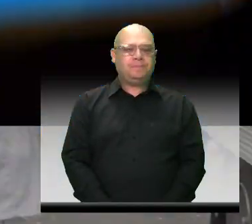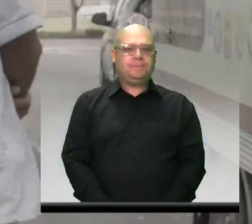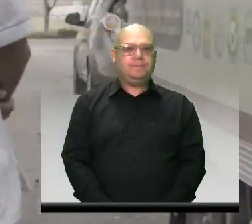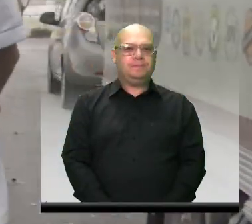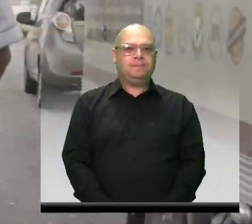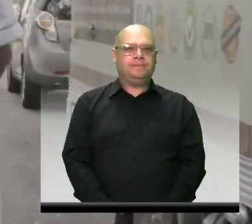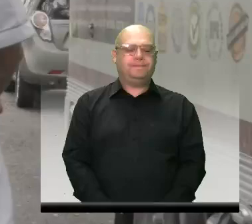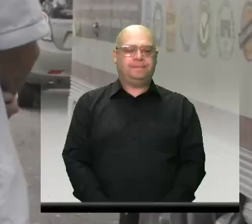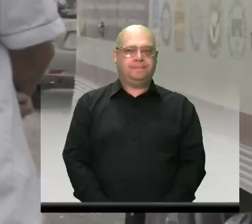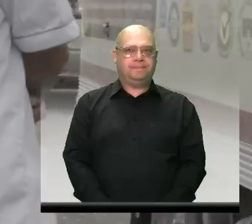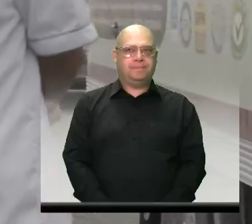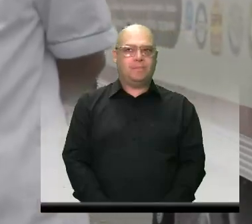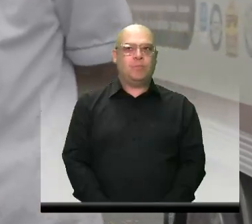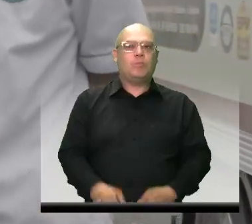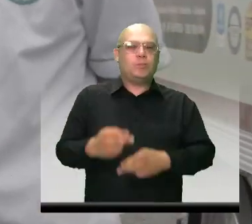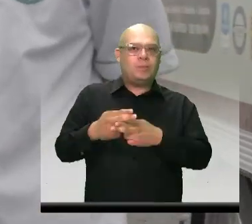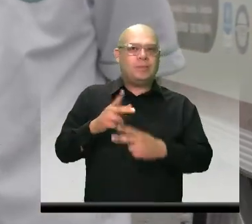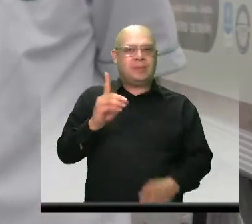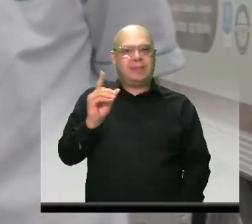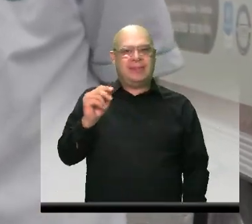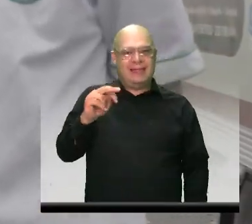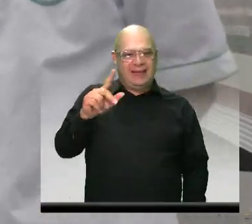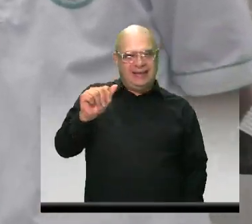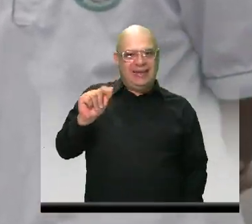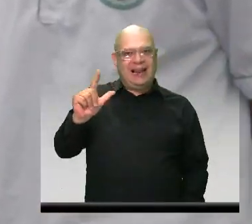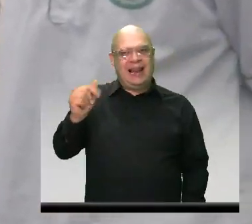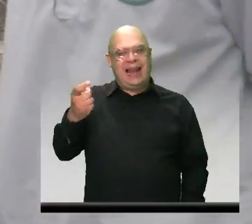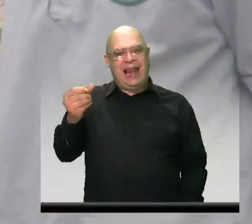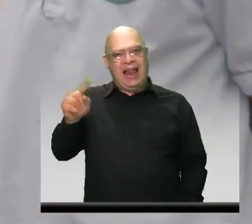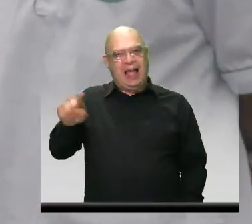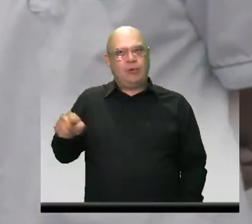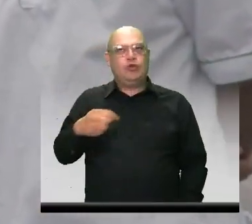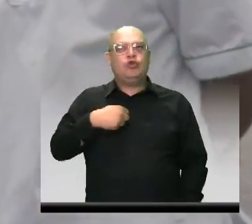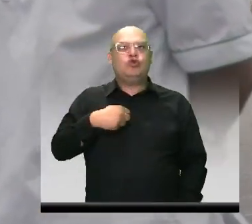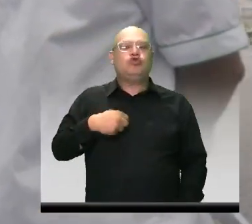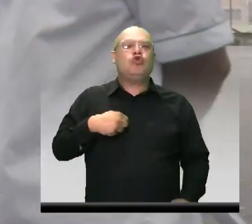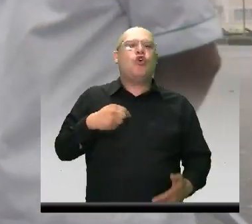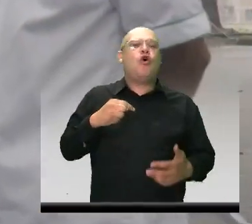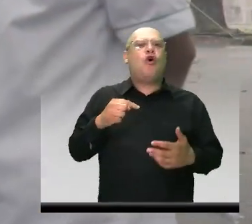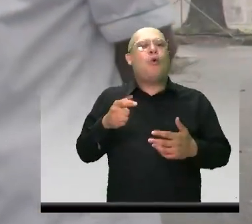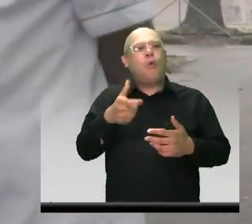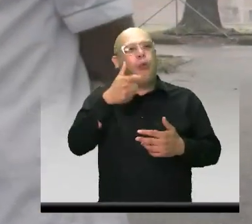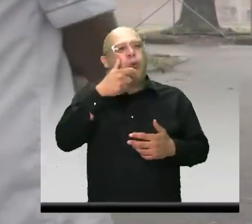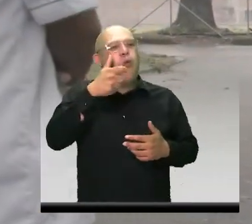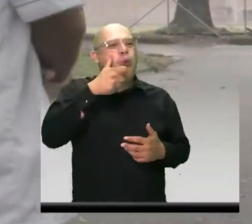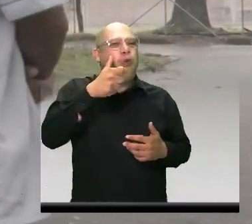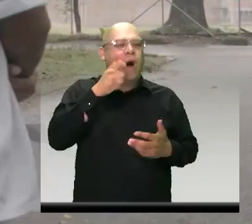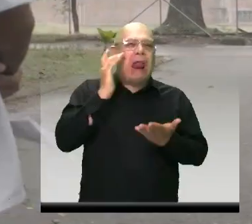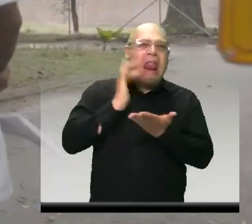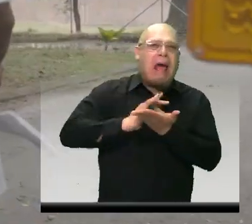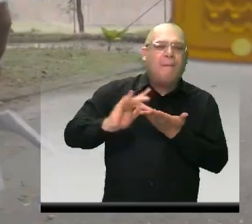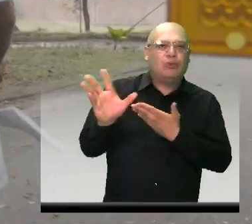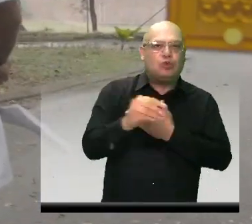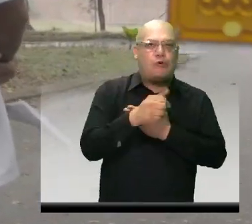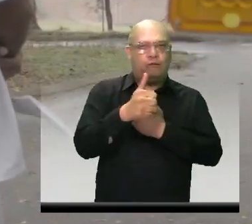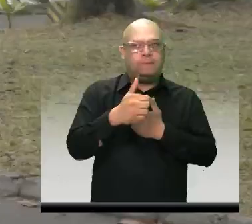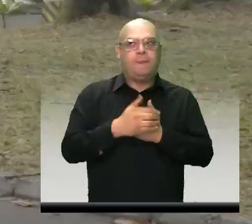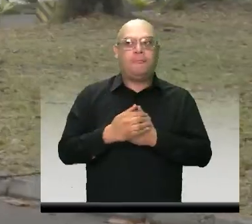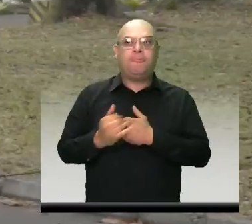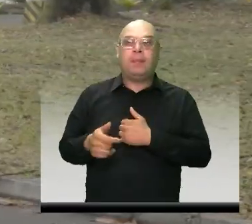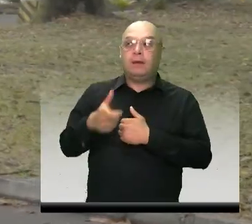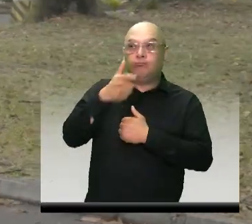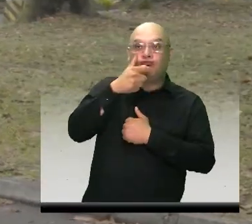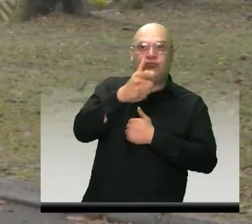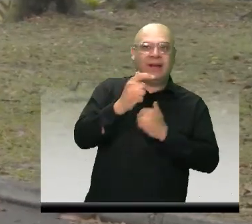Mi nombre es Daniela Lagos, soy inspectora de Sanidad. En estos momentos vamos a inspeccionar el vehículo.